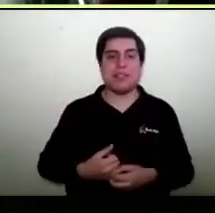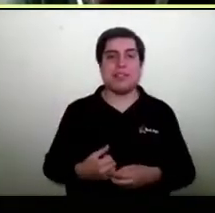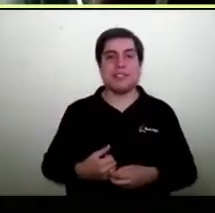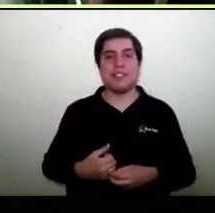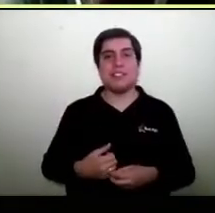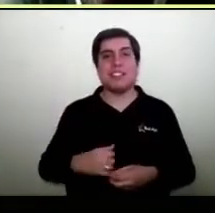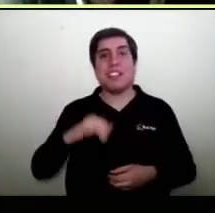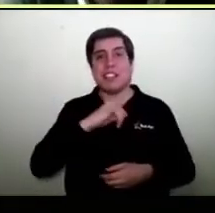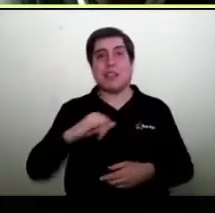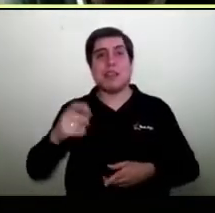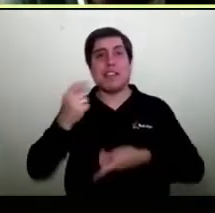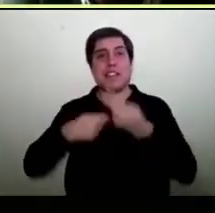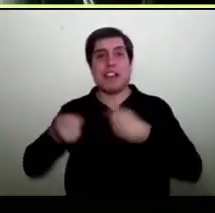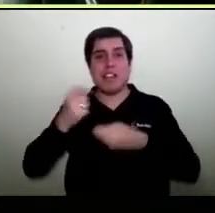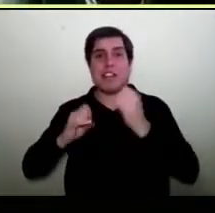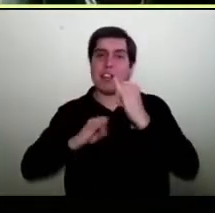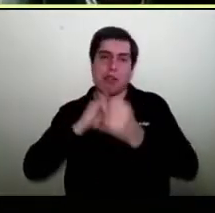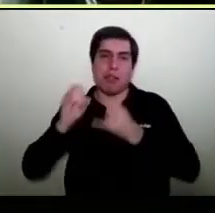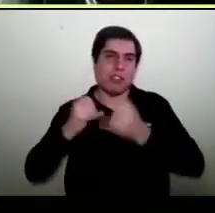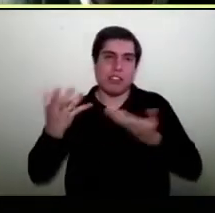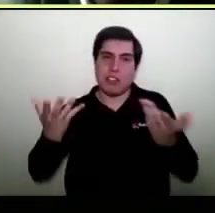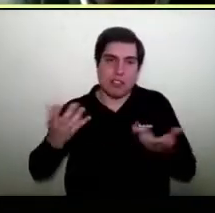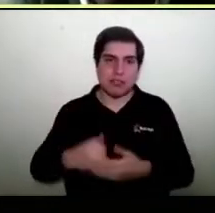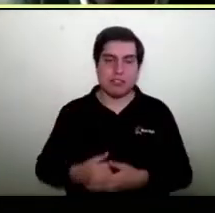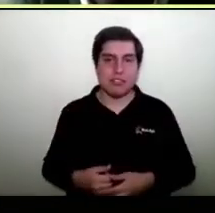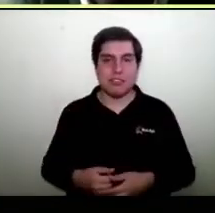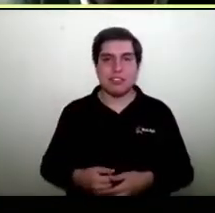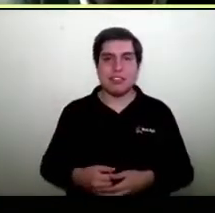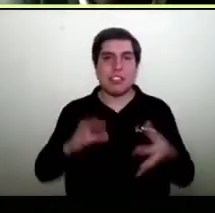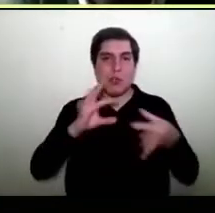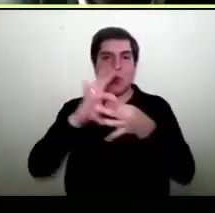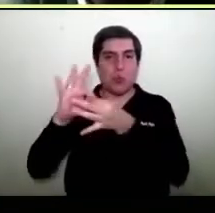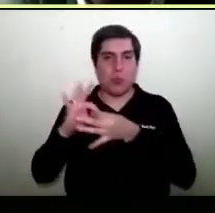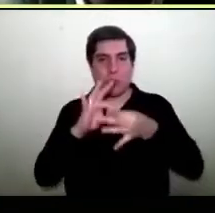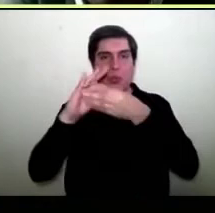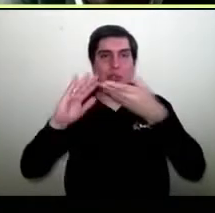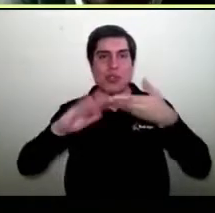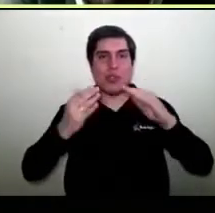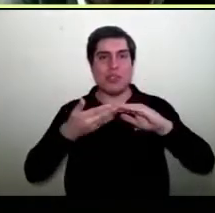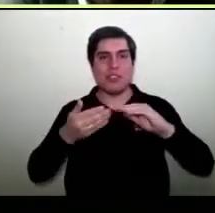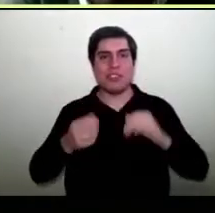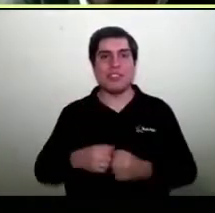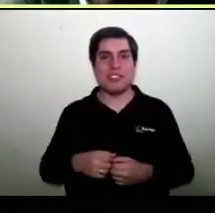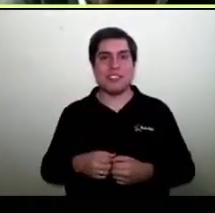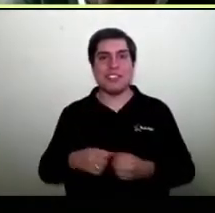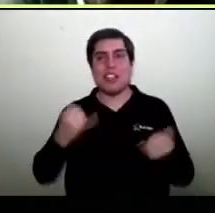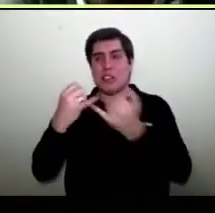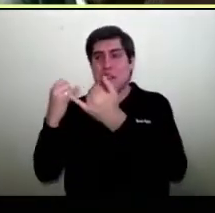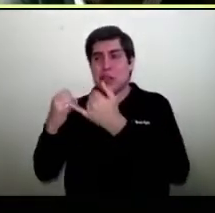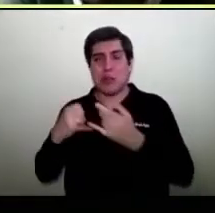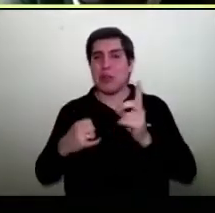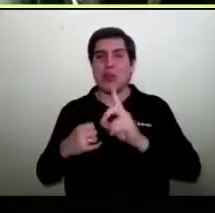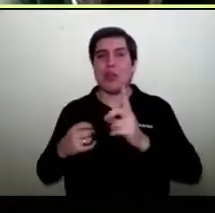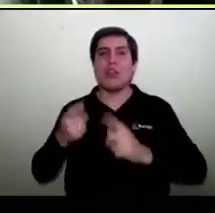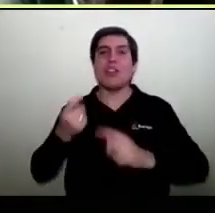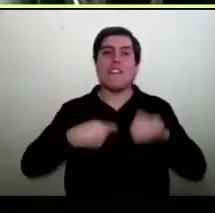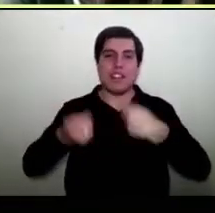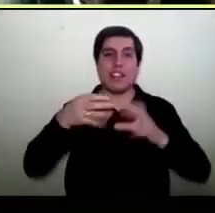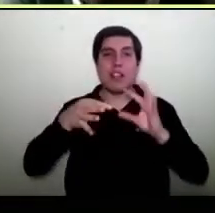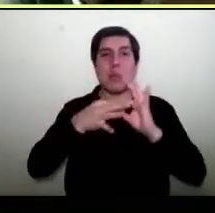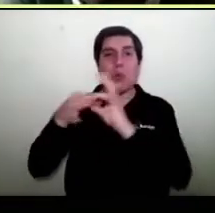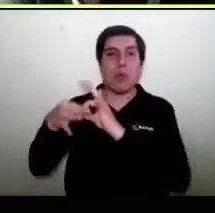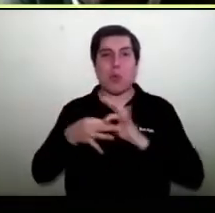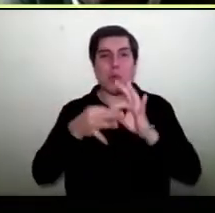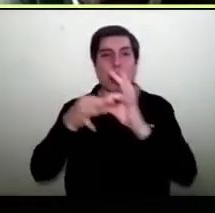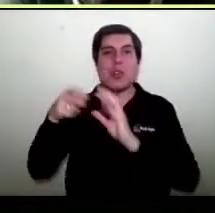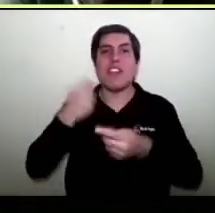La venta online es lógico, es parte de lo que une la comunidad. La comunidad no está unida porque somos amigos, estamos unidos porque vendemos y